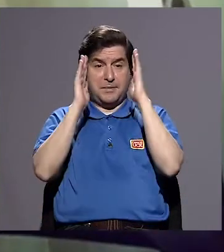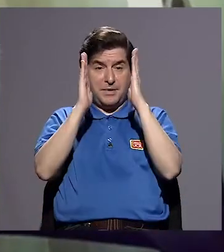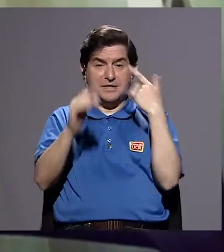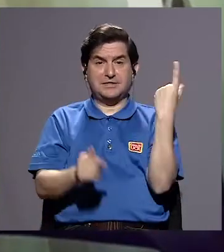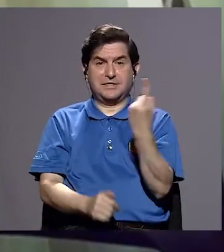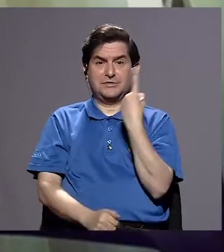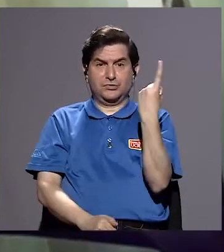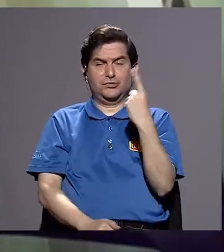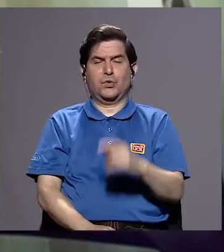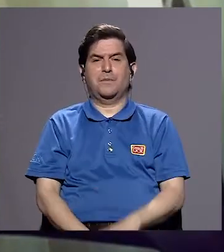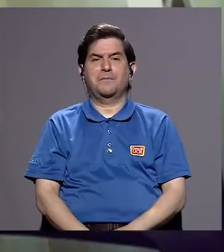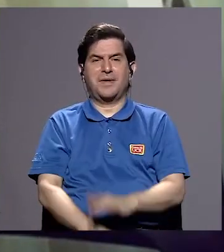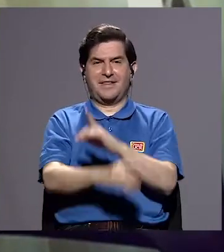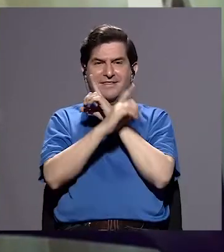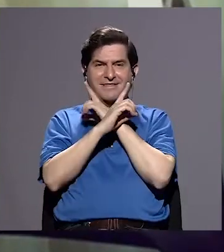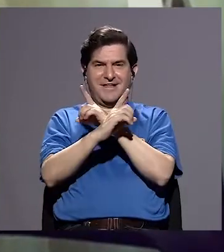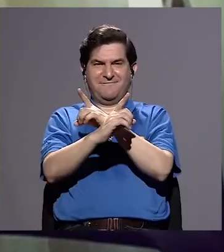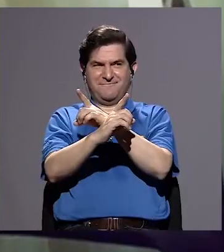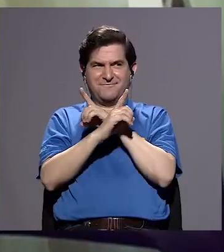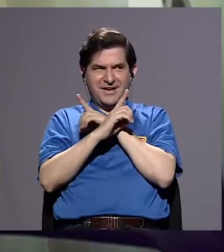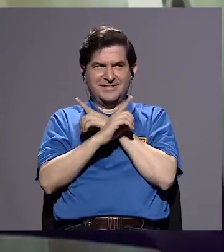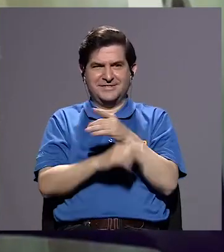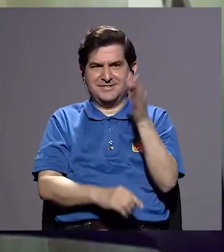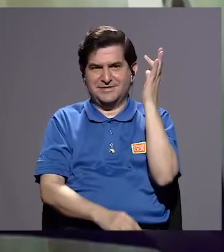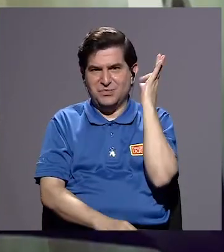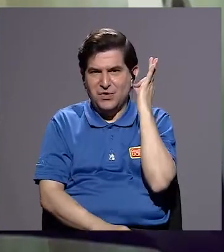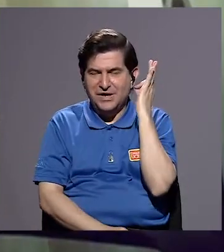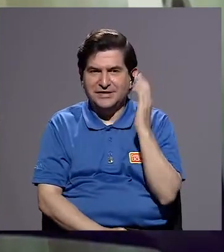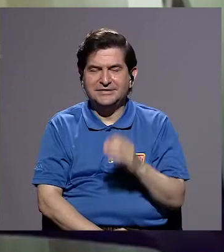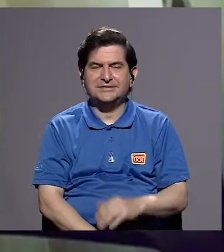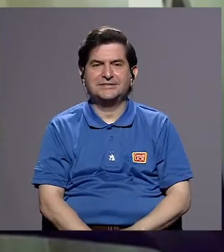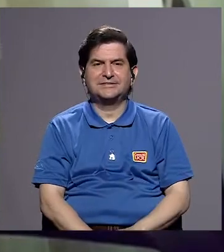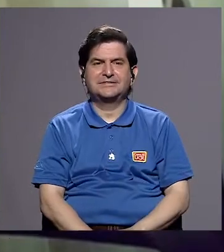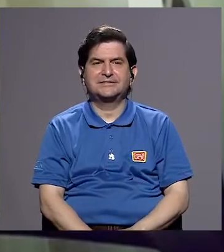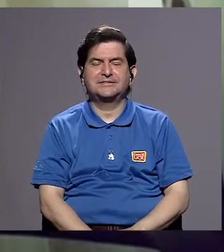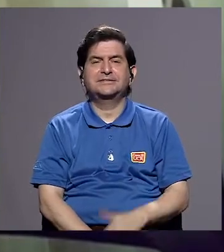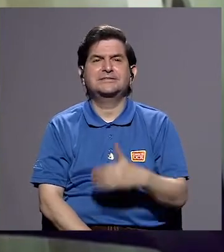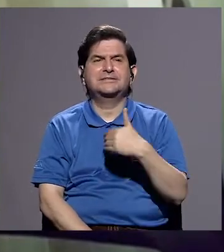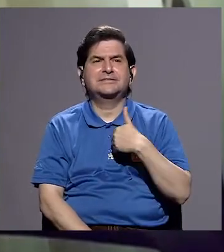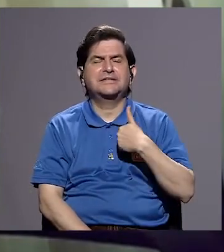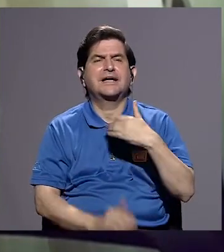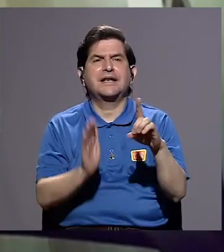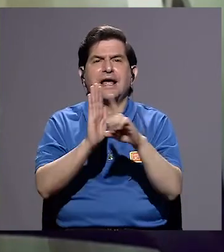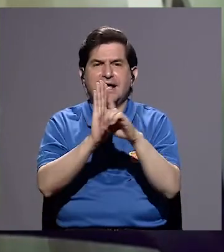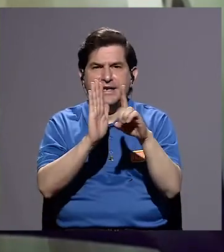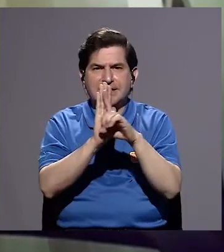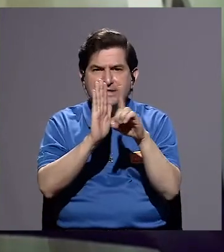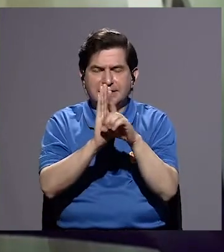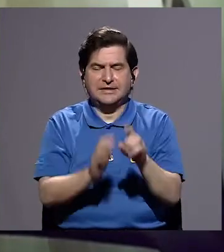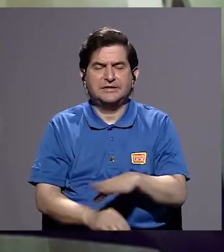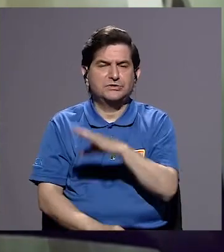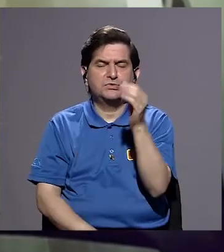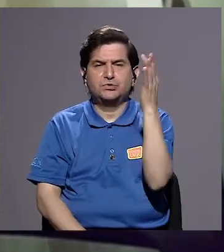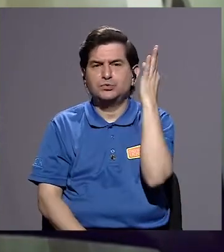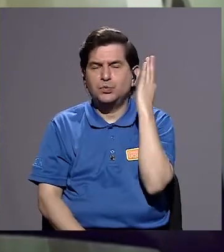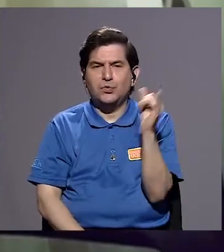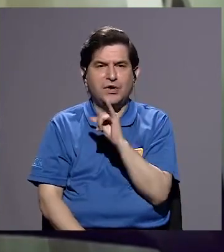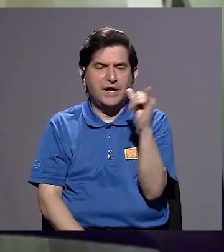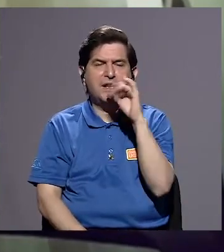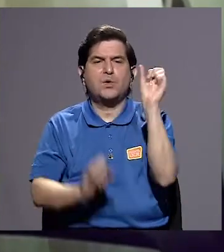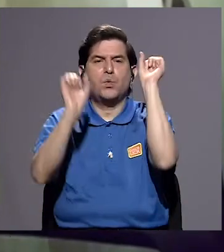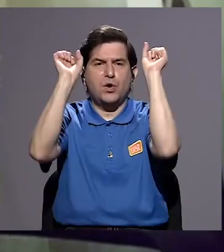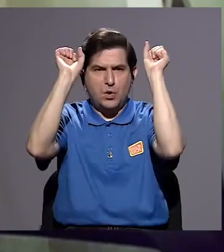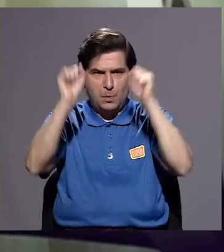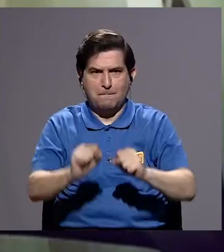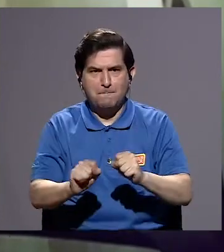prioridades, como siempre, han sido la defensa de las mujeres, ¿verdad? Para que tuviéramos derechos y que las mujeres